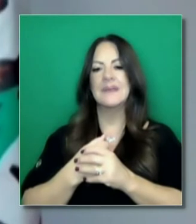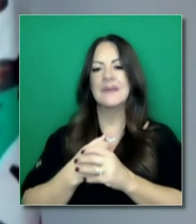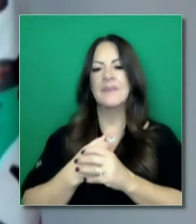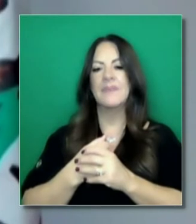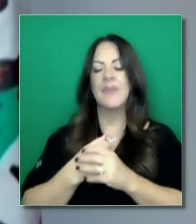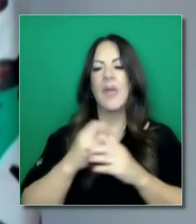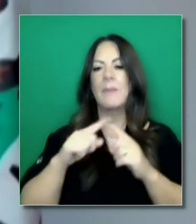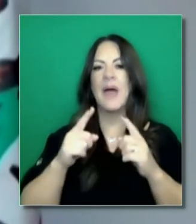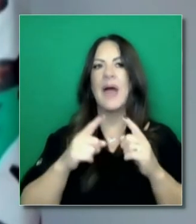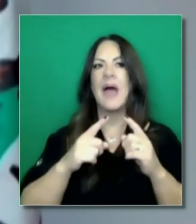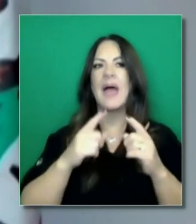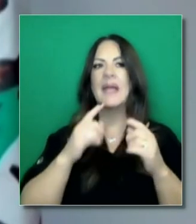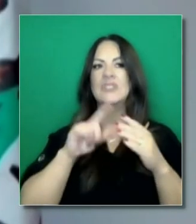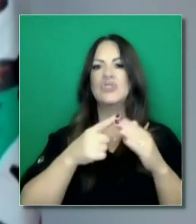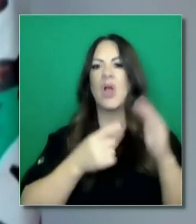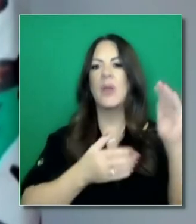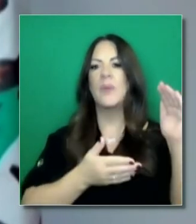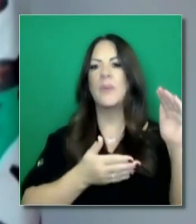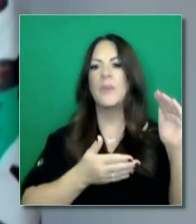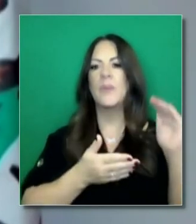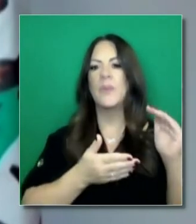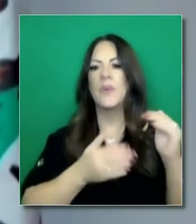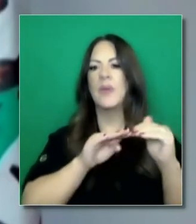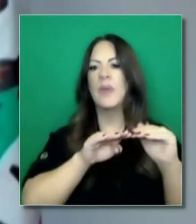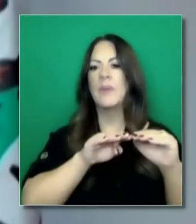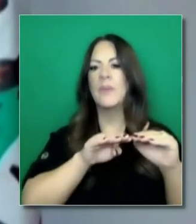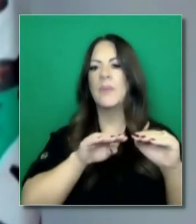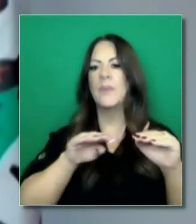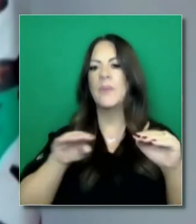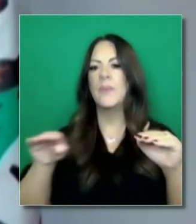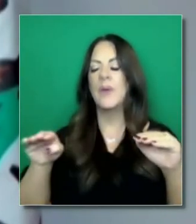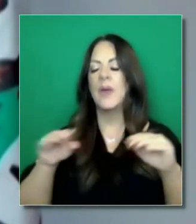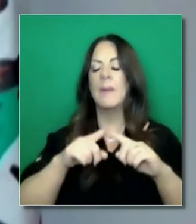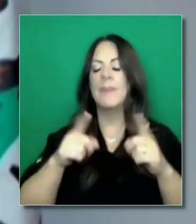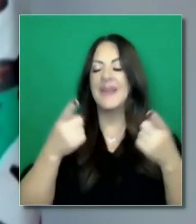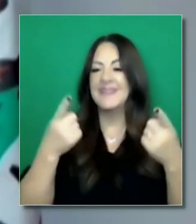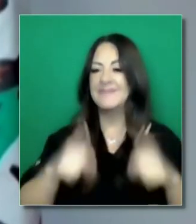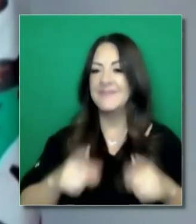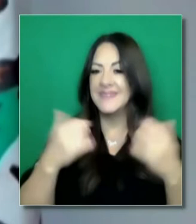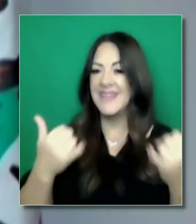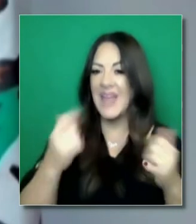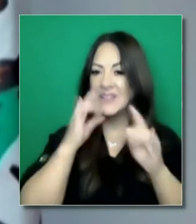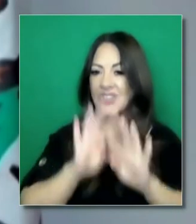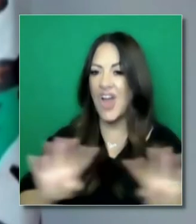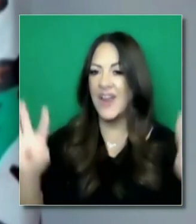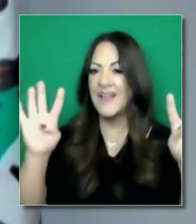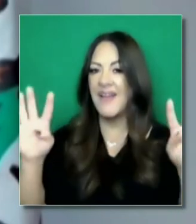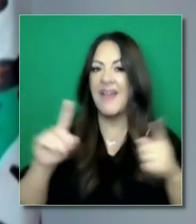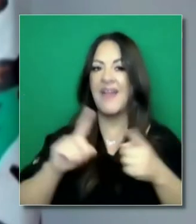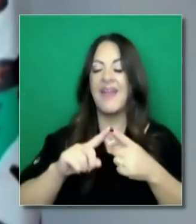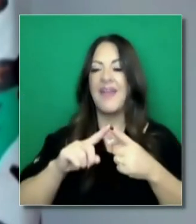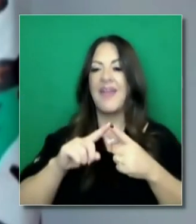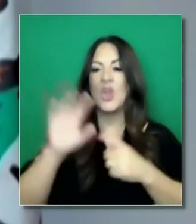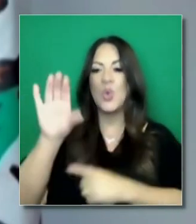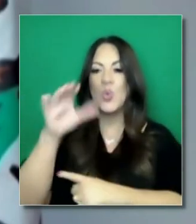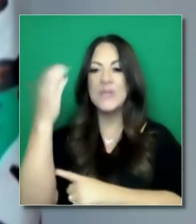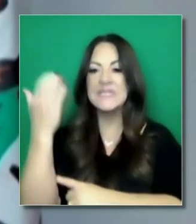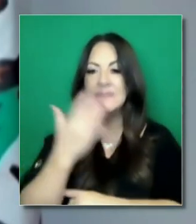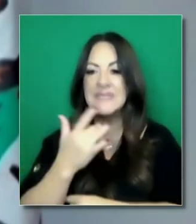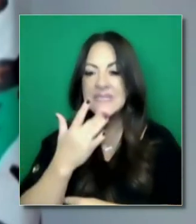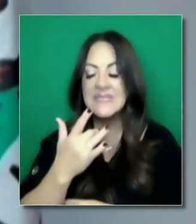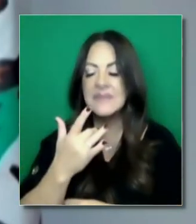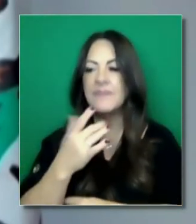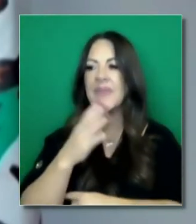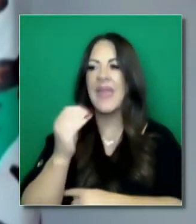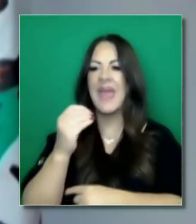pasadas semanas, sino que va a suceder a medida que veamos los casos de la Navidad, de Junaca,